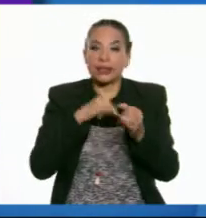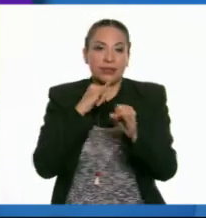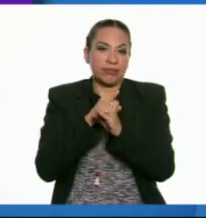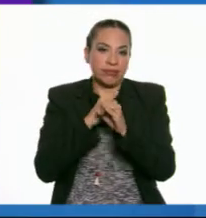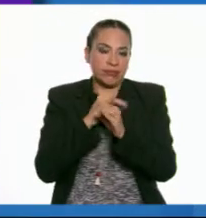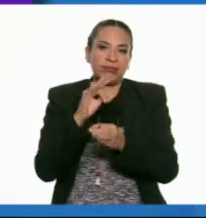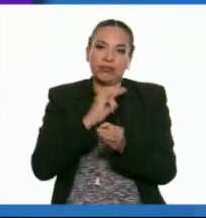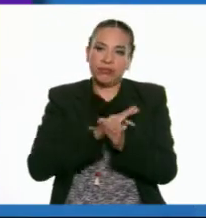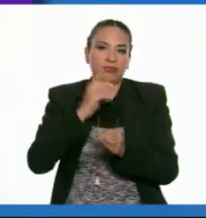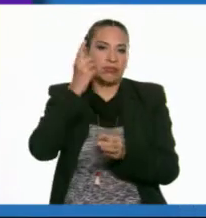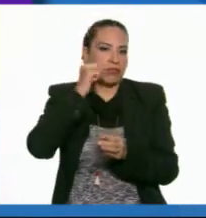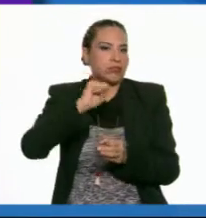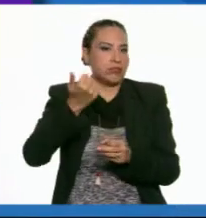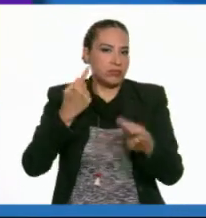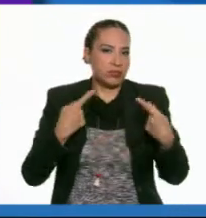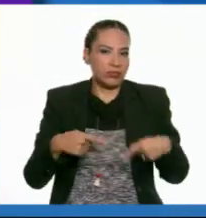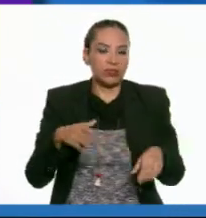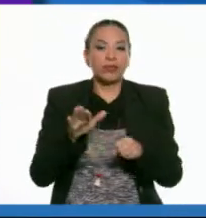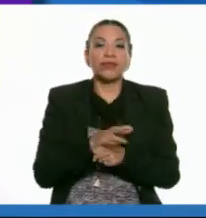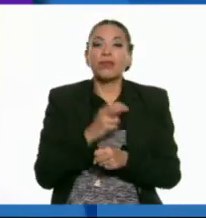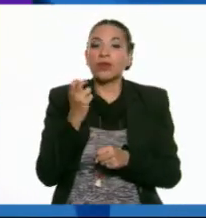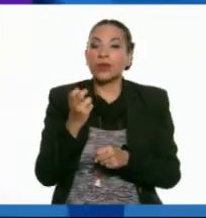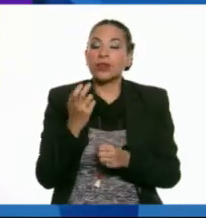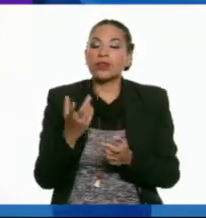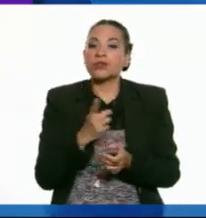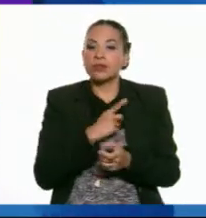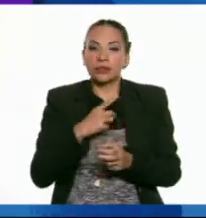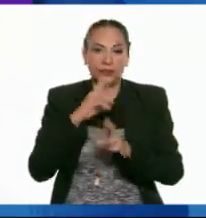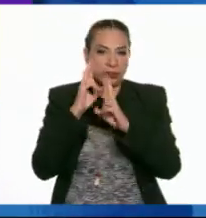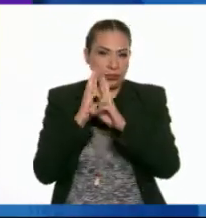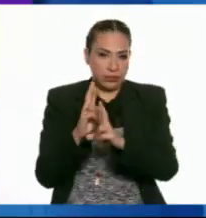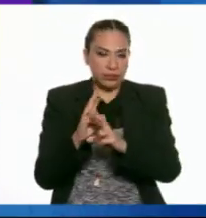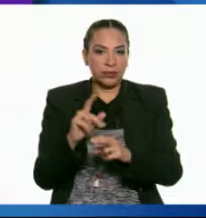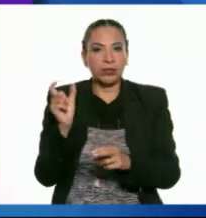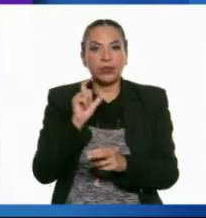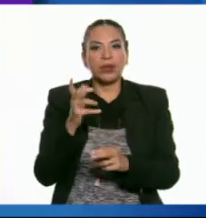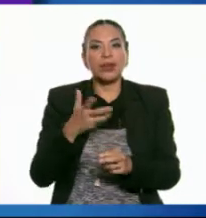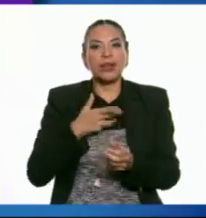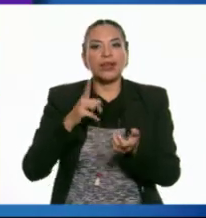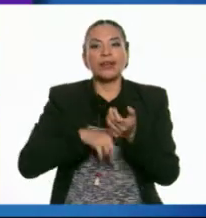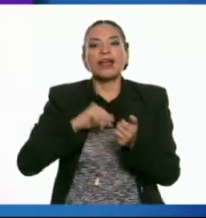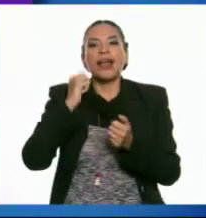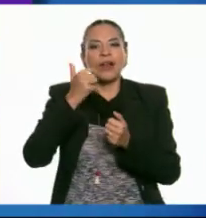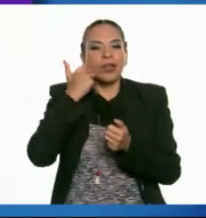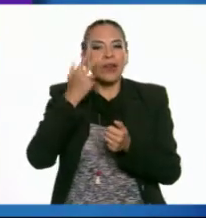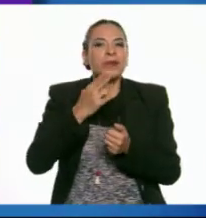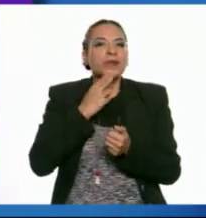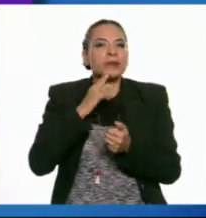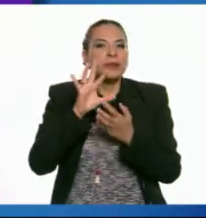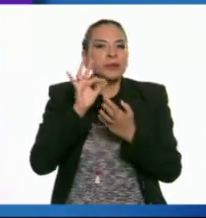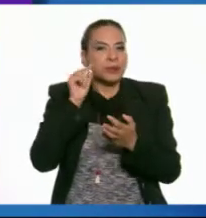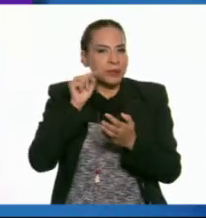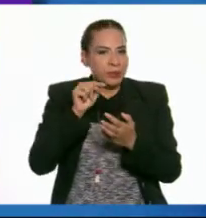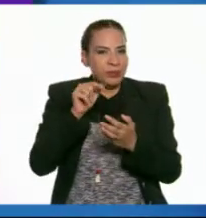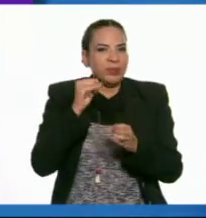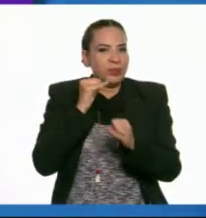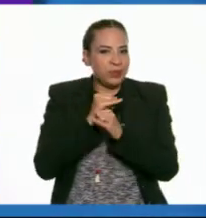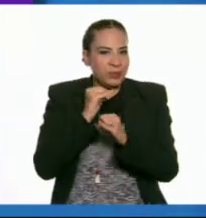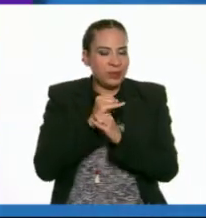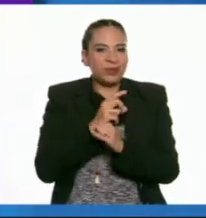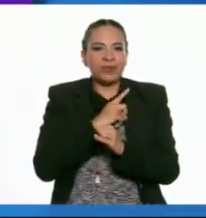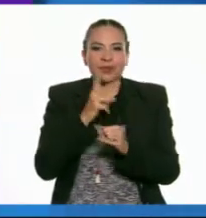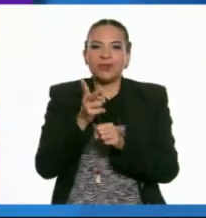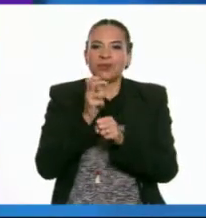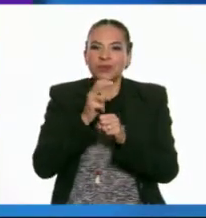también le pertenece a otros y por lo tanto hay que respetarla. Cuando te encuentres con algo que quieras utilizar en el ciberespacio,